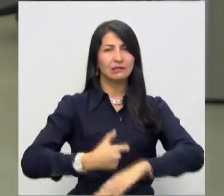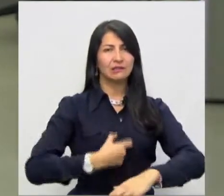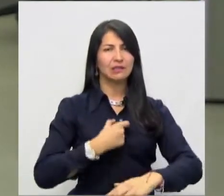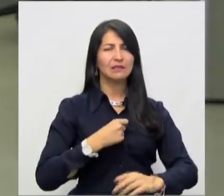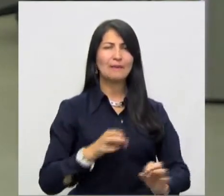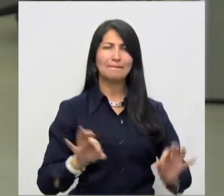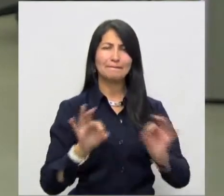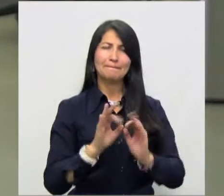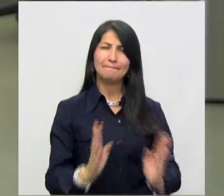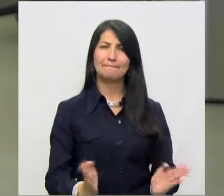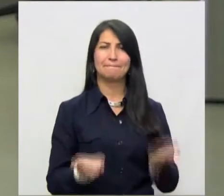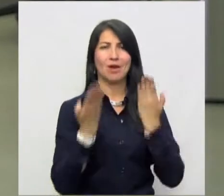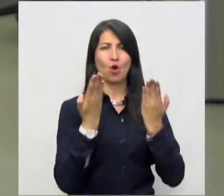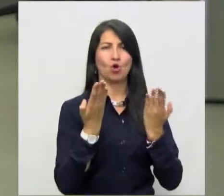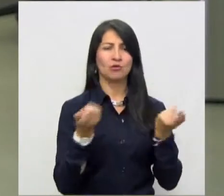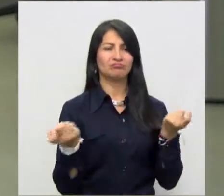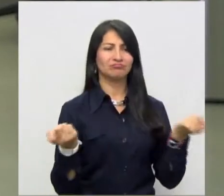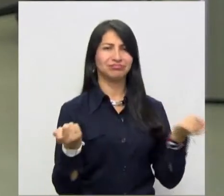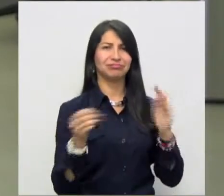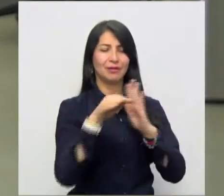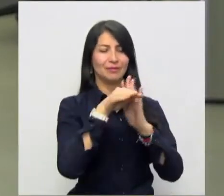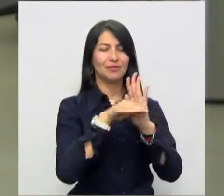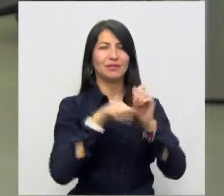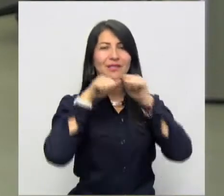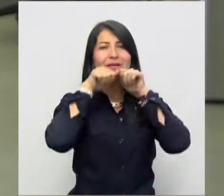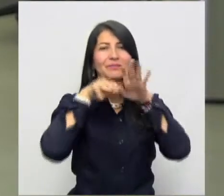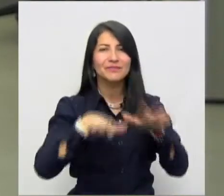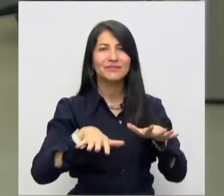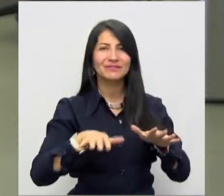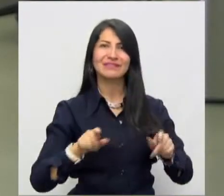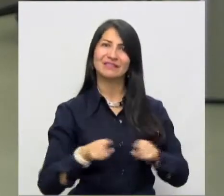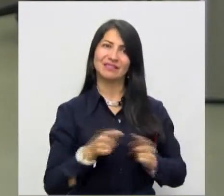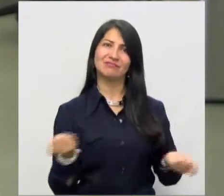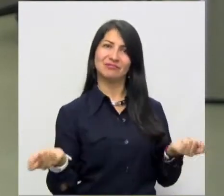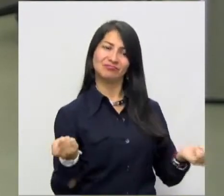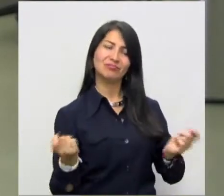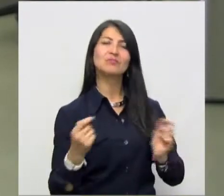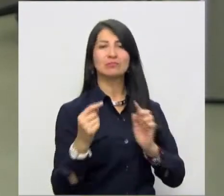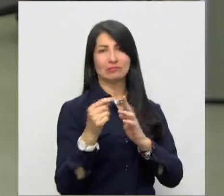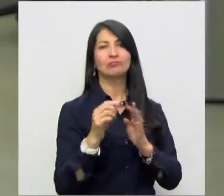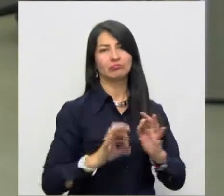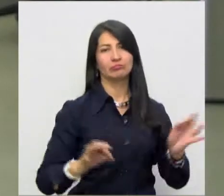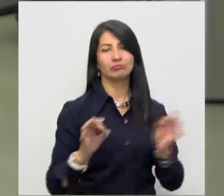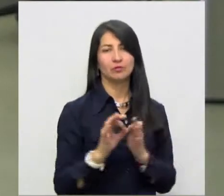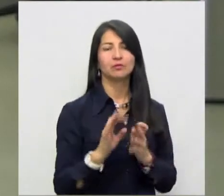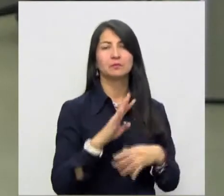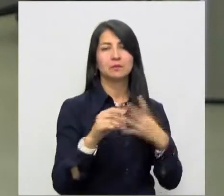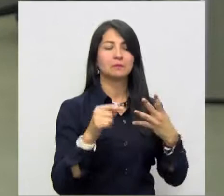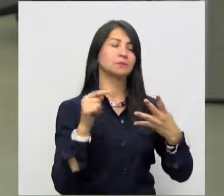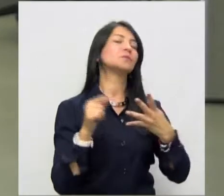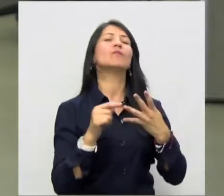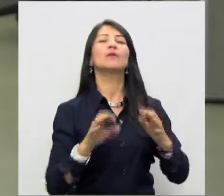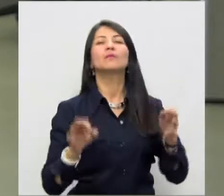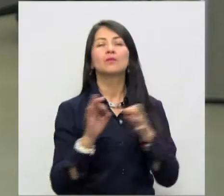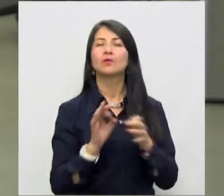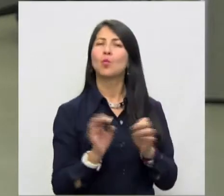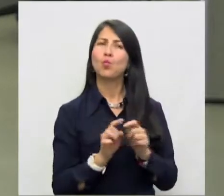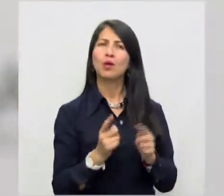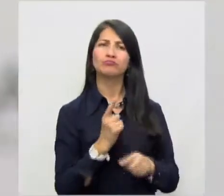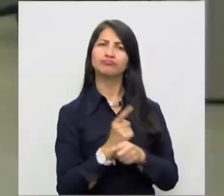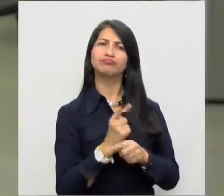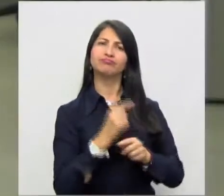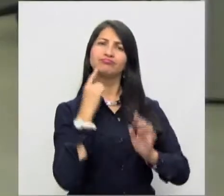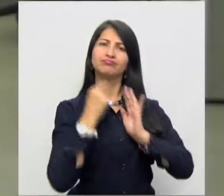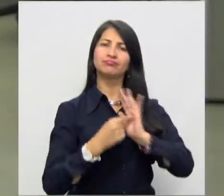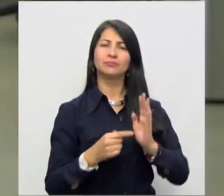mejora de la gerencia de lo público y las políticas públicas. Pues también. Este es otro punto que también se cumplió al pie de la